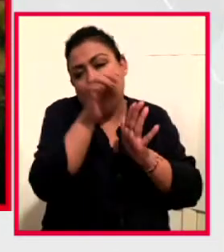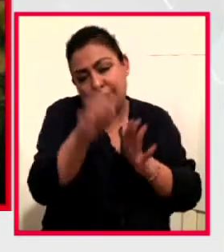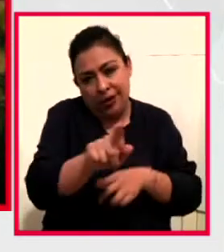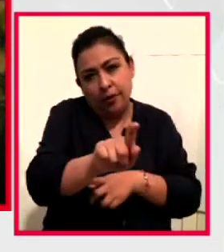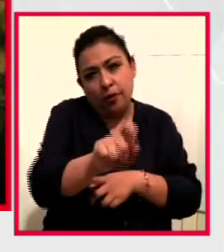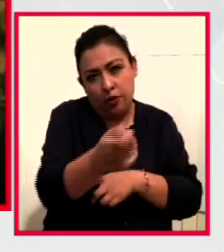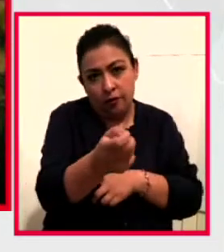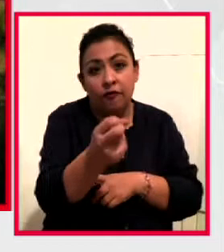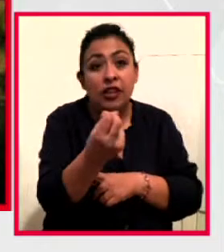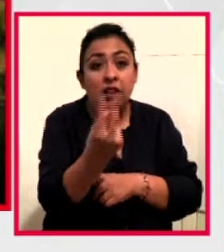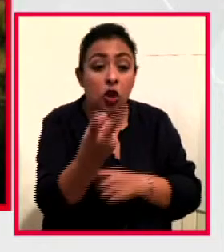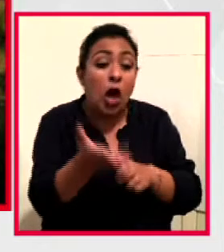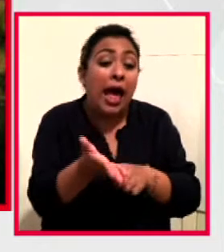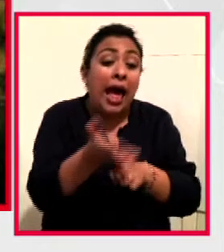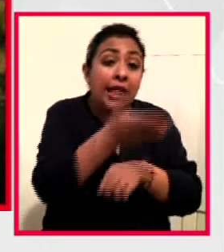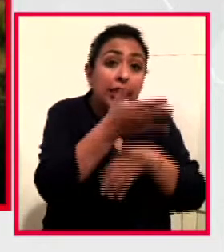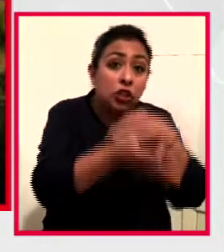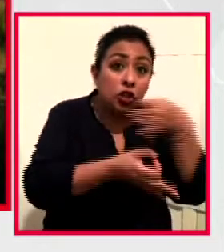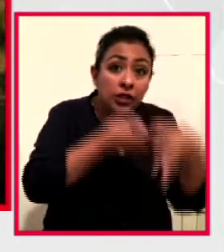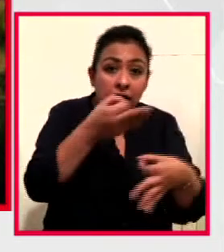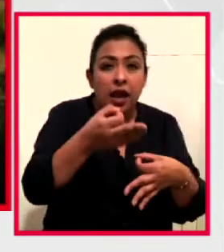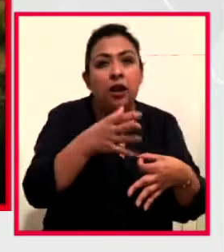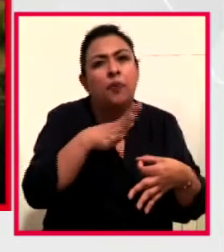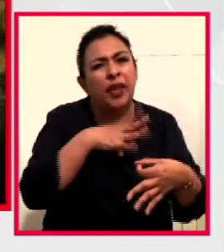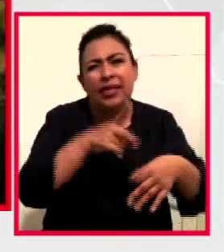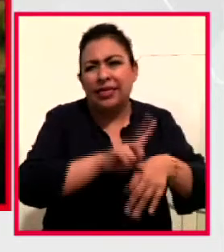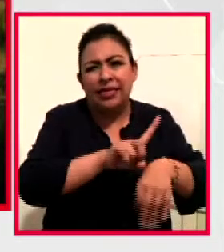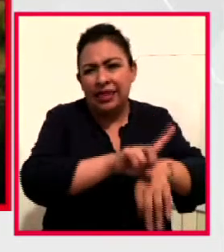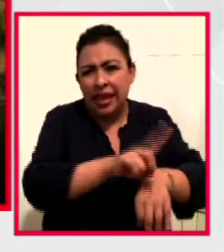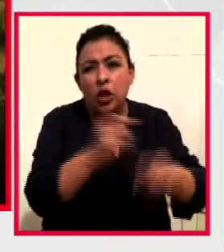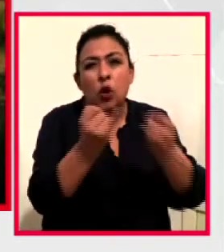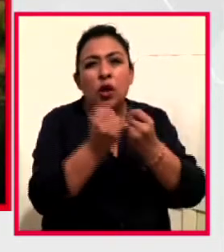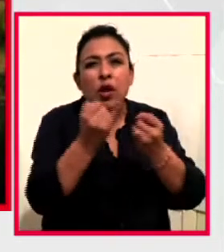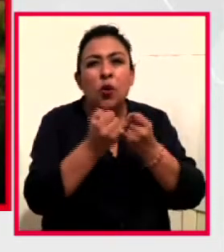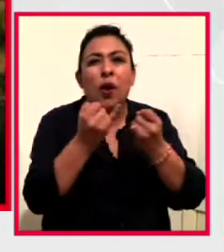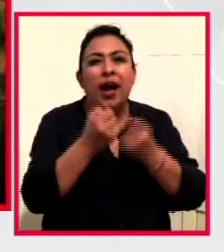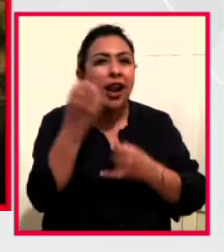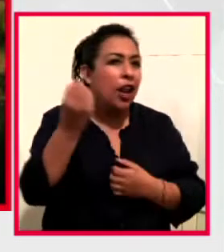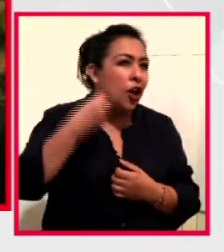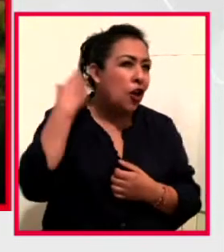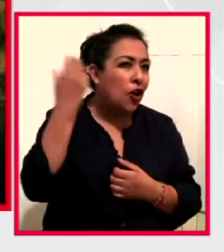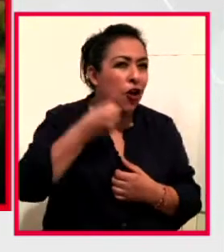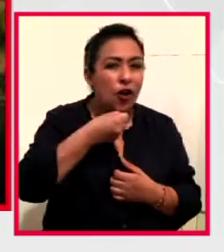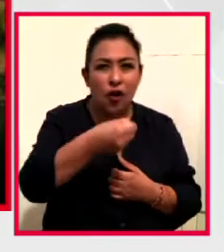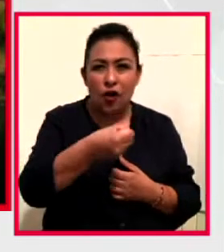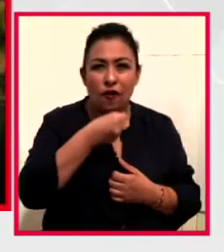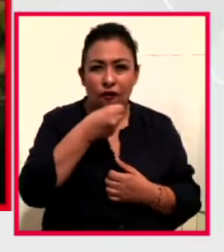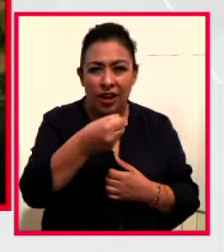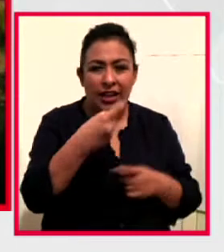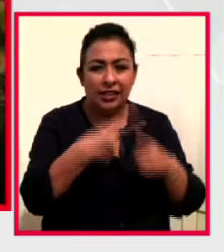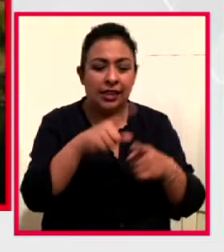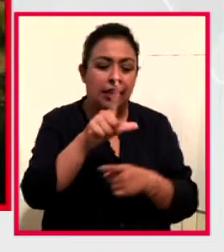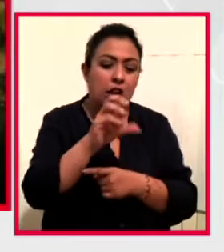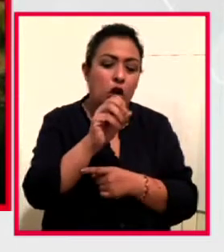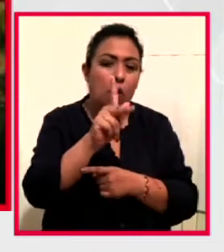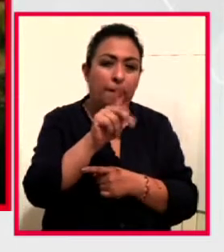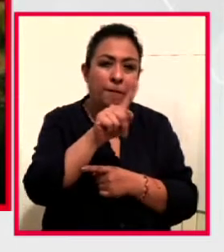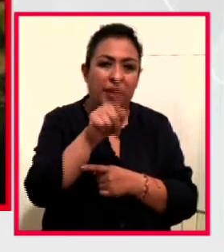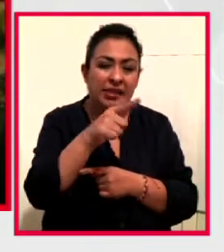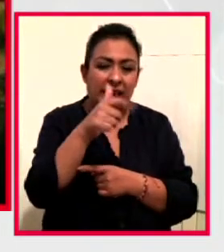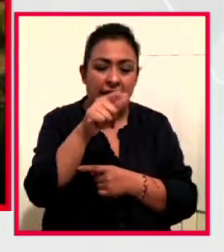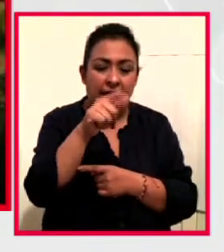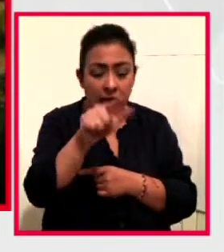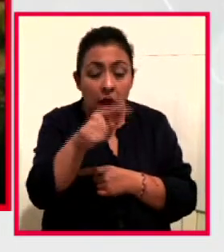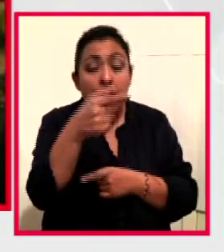que previo a este noticiario, transmite como todos los días la conferencia de López-Gatell para informarles a